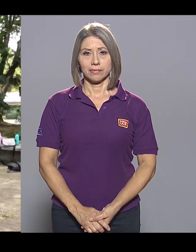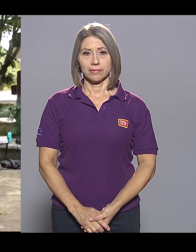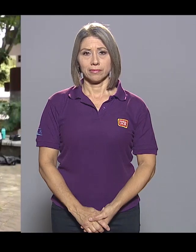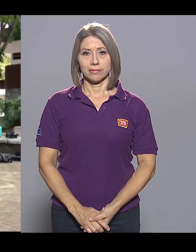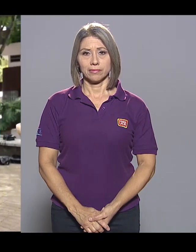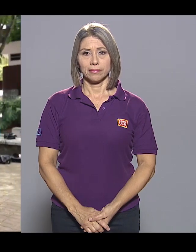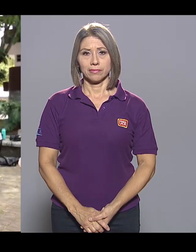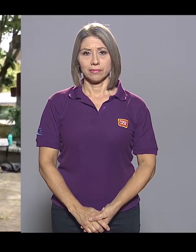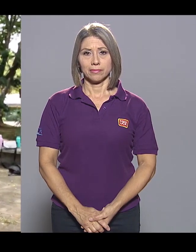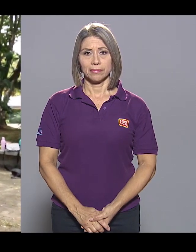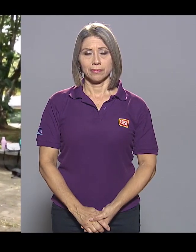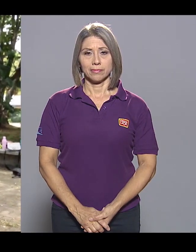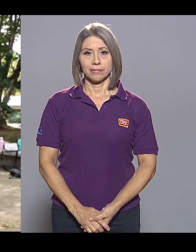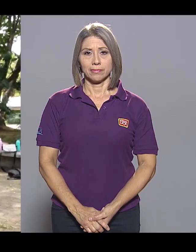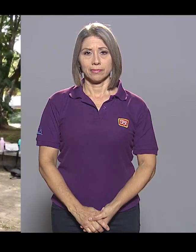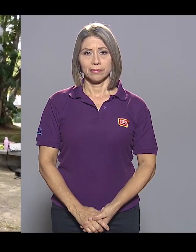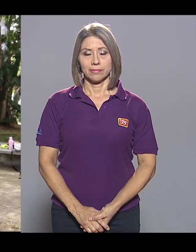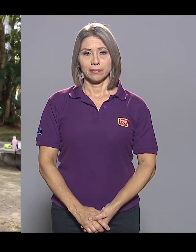aprendemos mucho mejor.